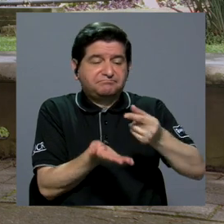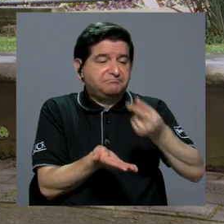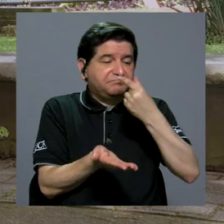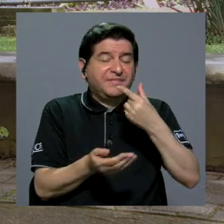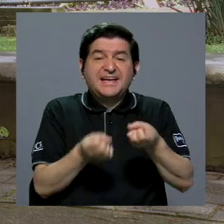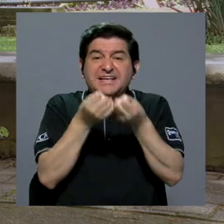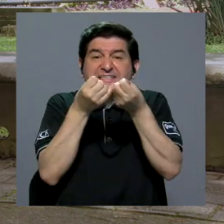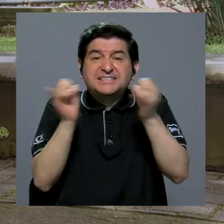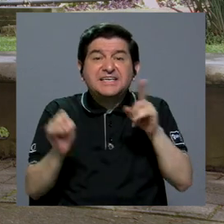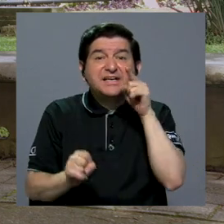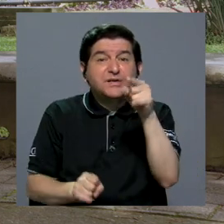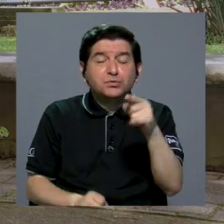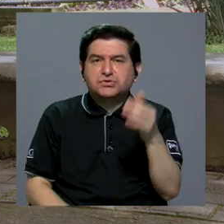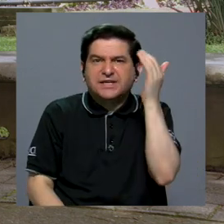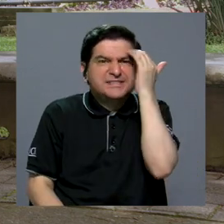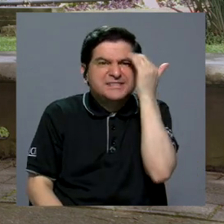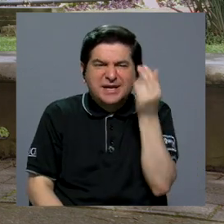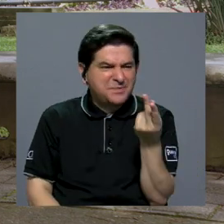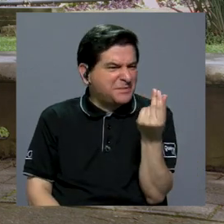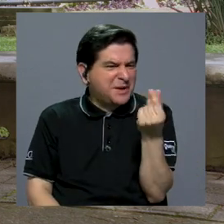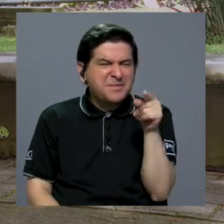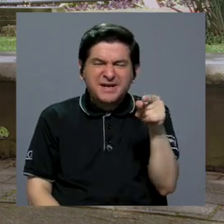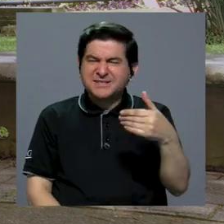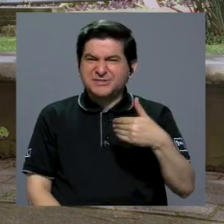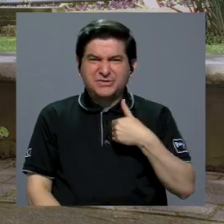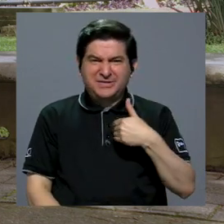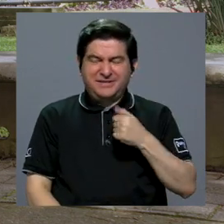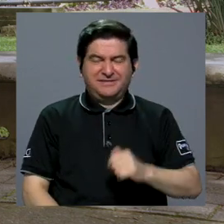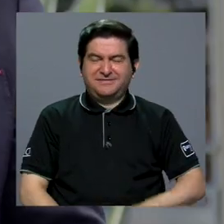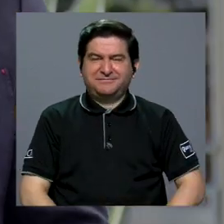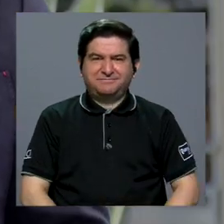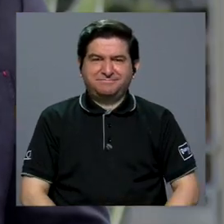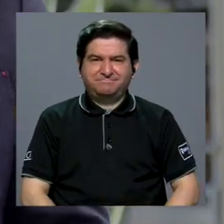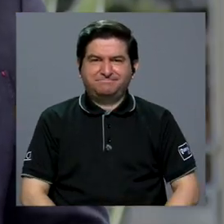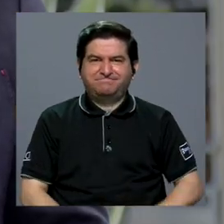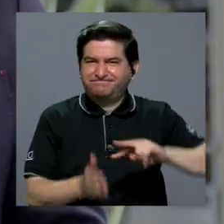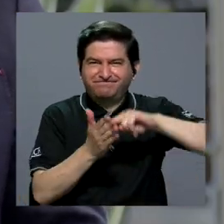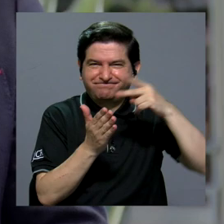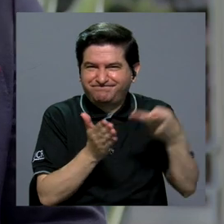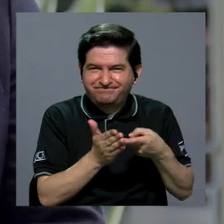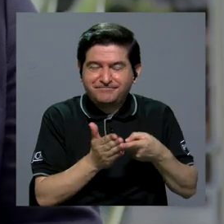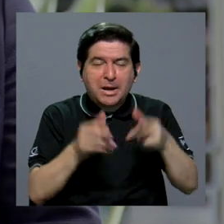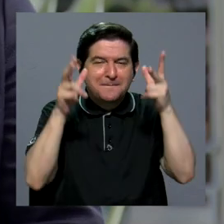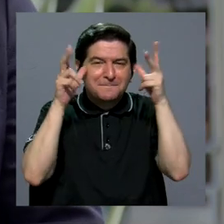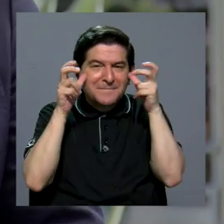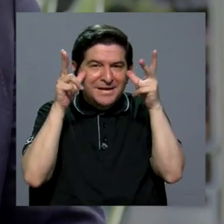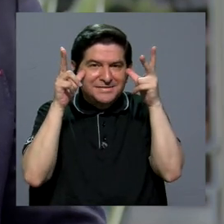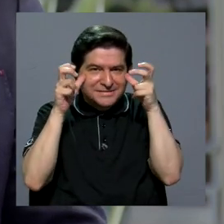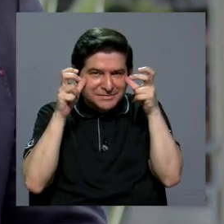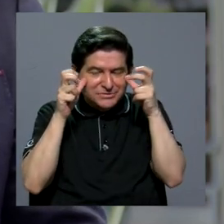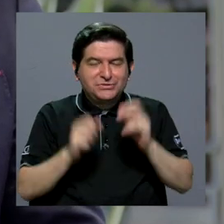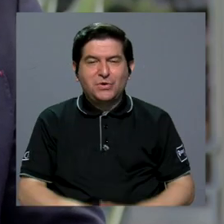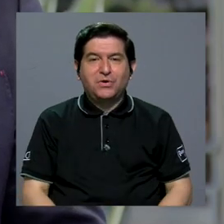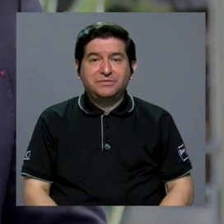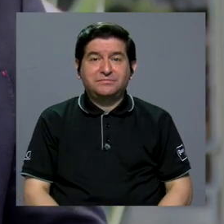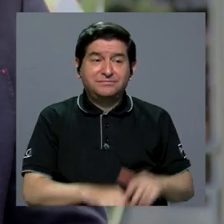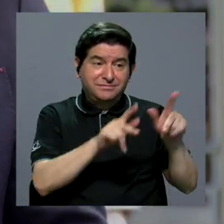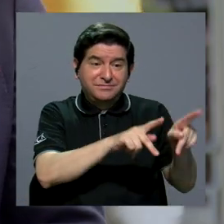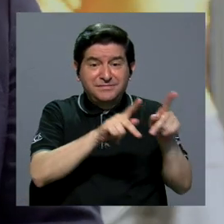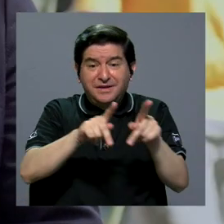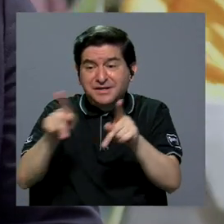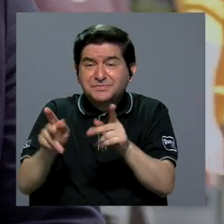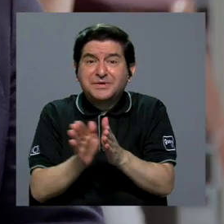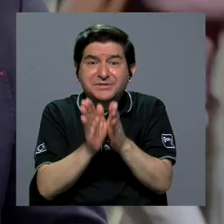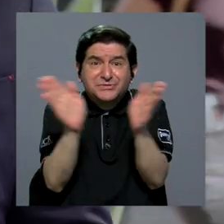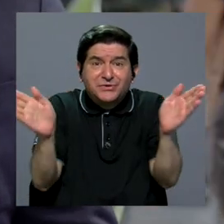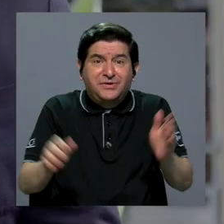sin que usted ni siquiera conozca el precio de ese producto. Y eso hace que la percepción de las